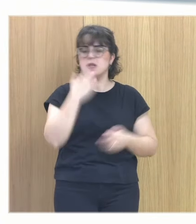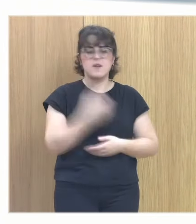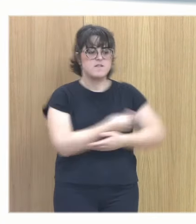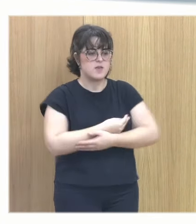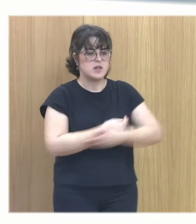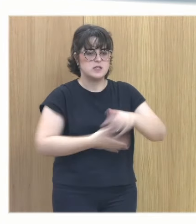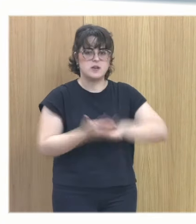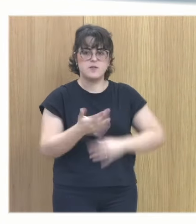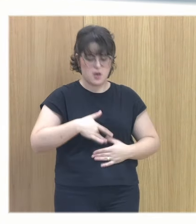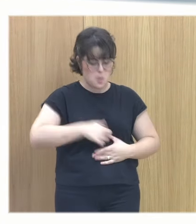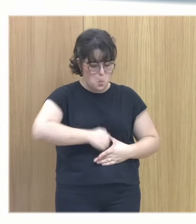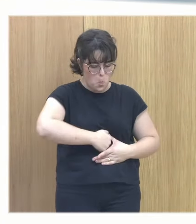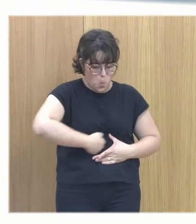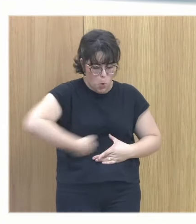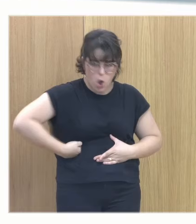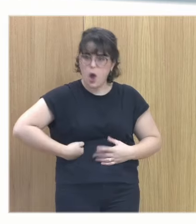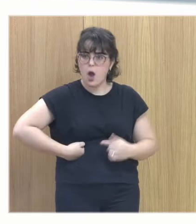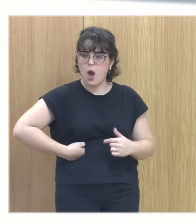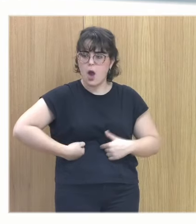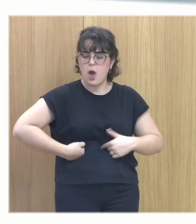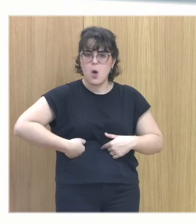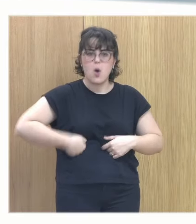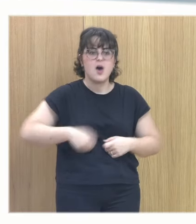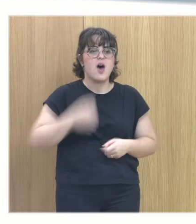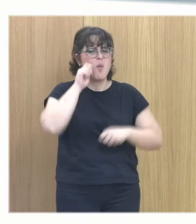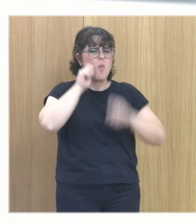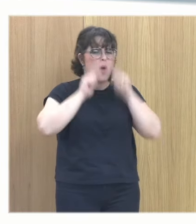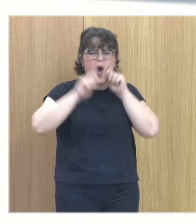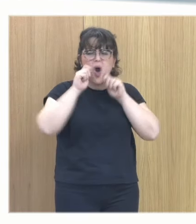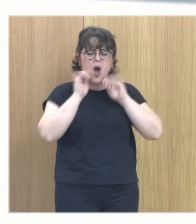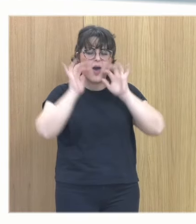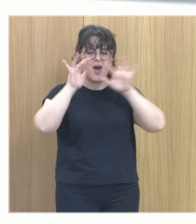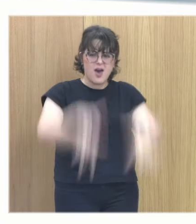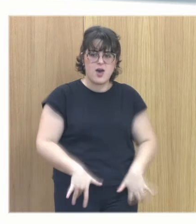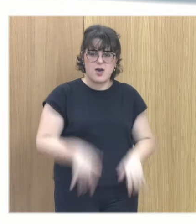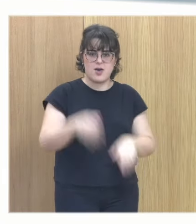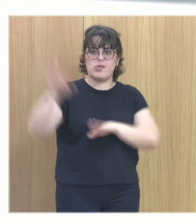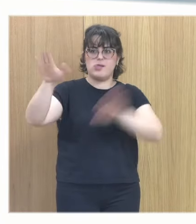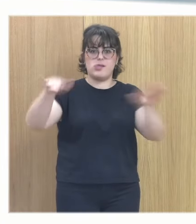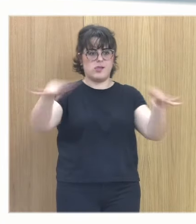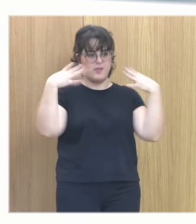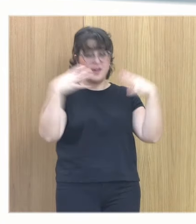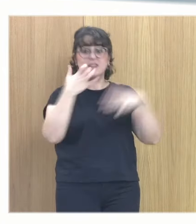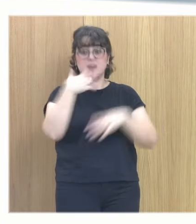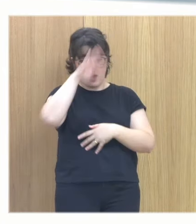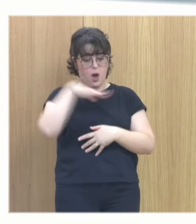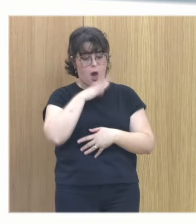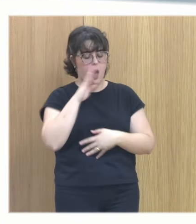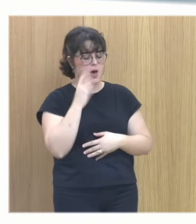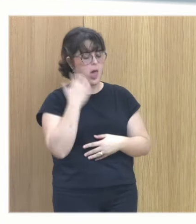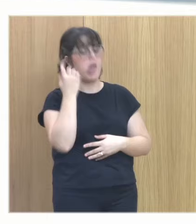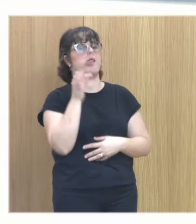que siente es un vacío en el estómago que le lleva a llorar y pedir ayuda si las figuras parentales son capaces de